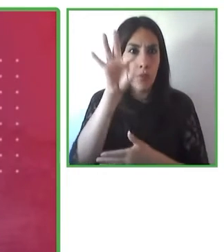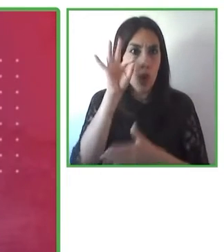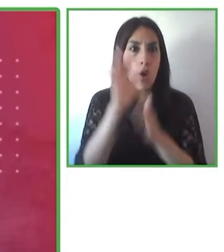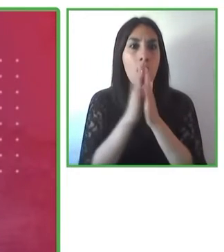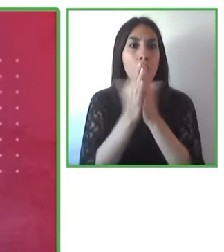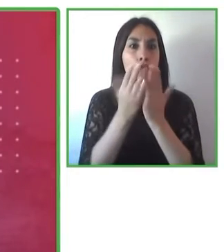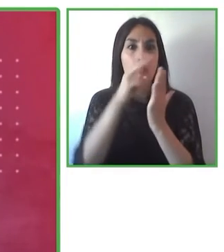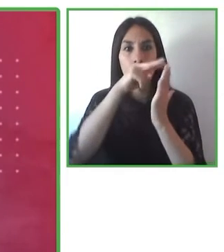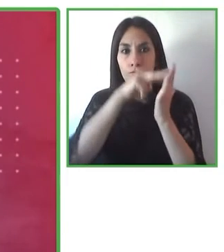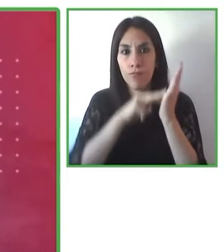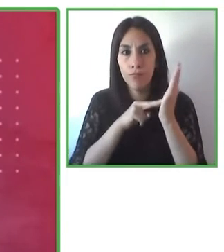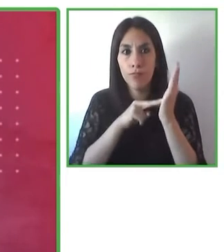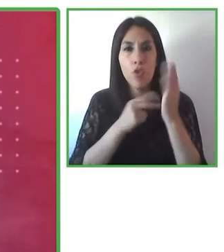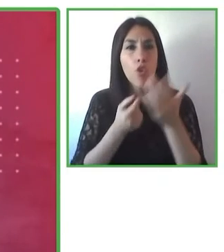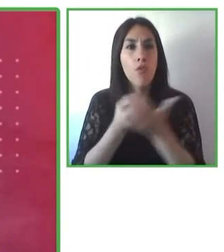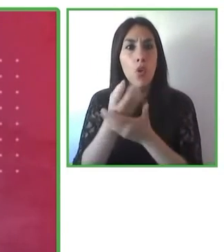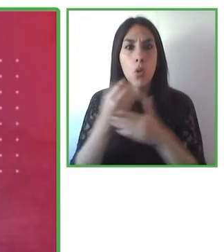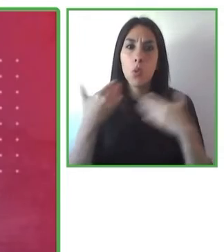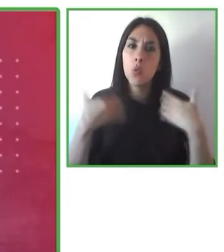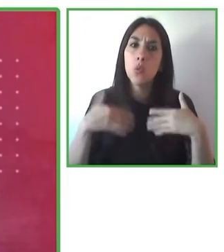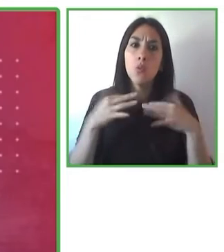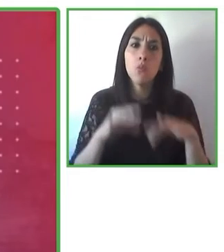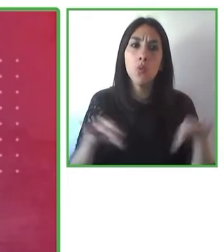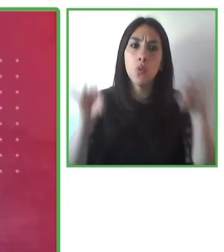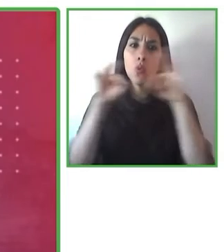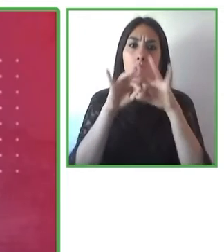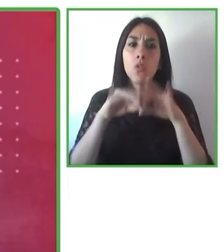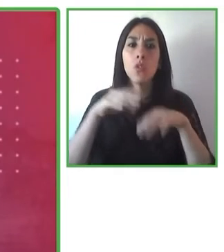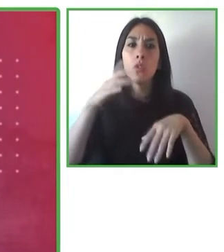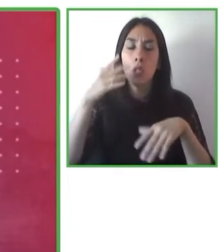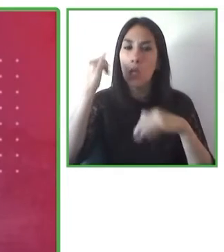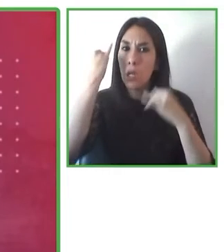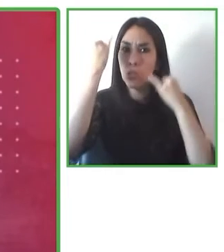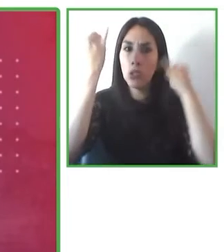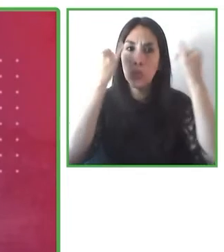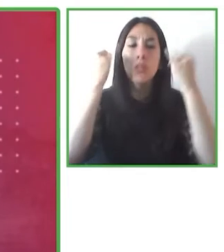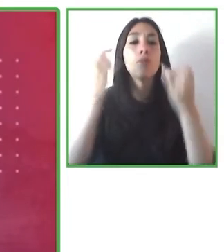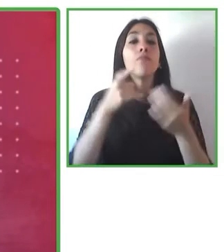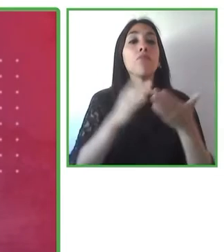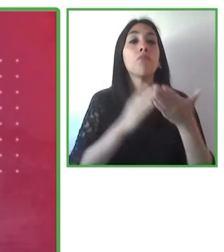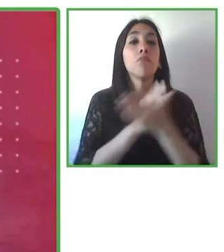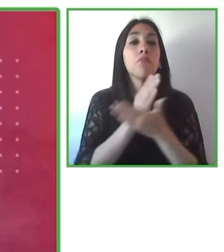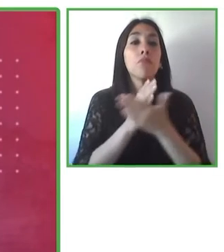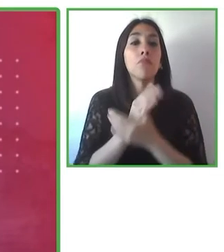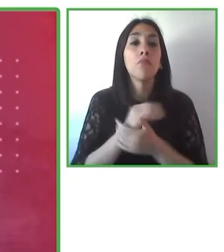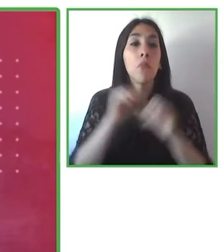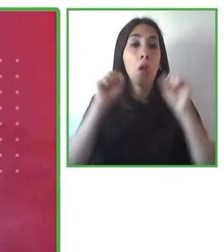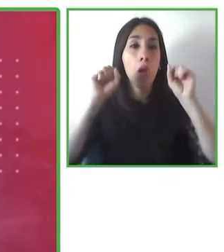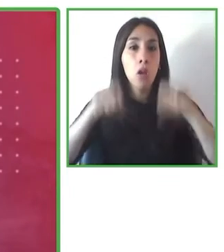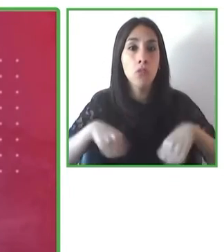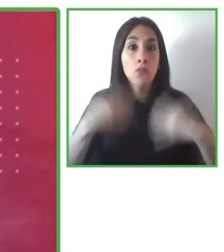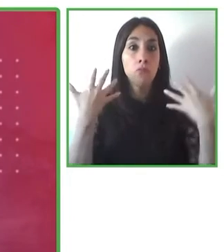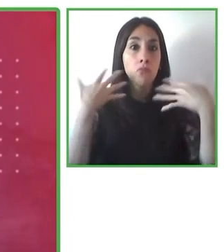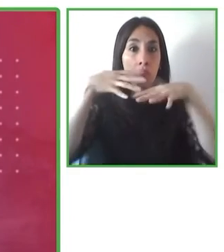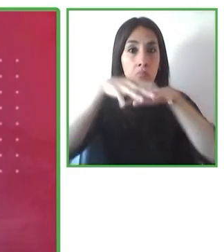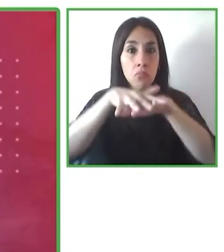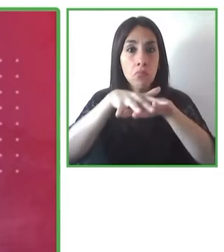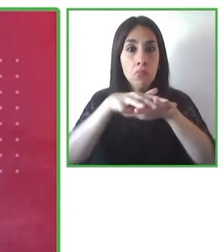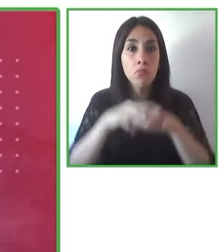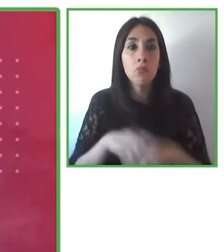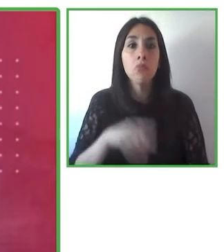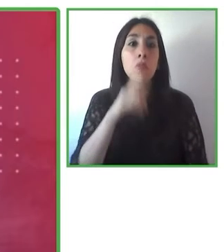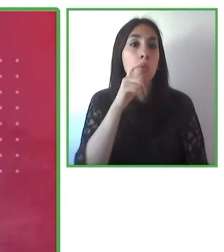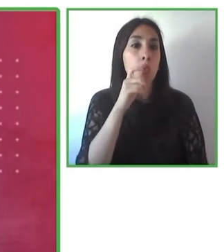accesibles se puedan articular. Acá en Argentina hemos tenido muy buena experiencia con el trabajo con organizaciones de personas sordas y de lectura fácil.